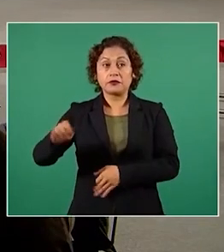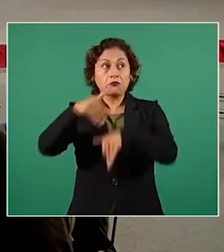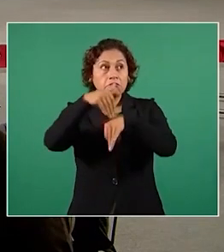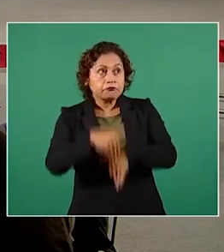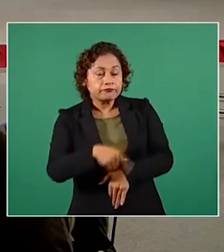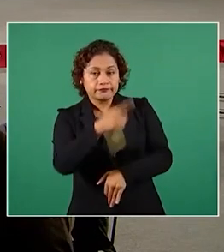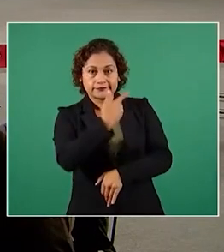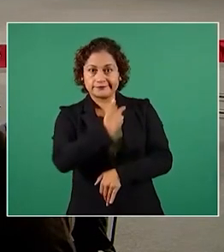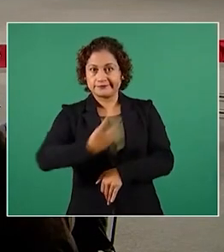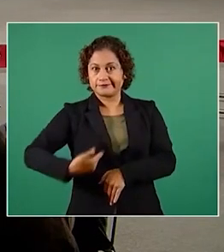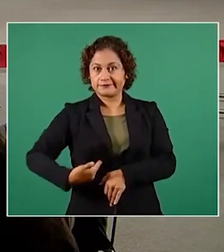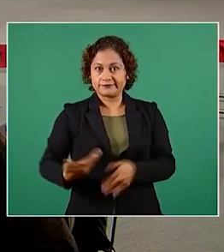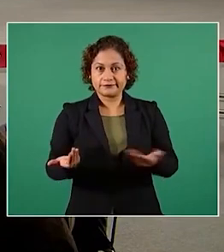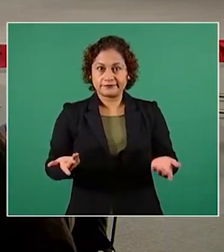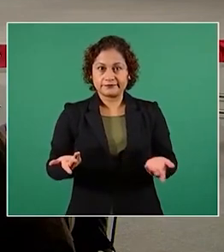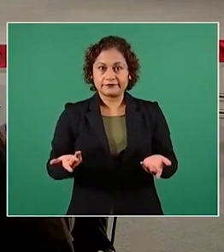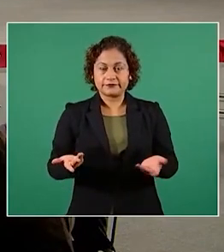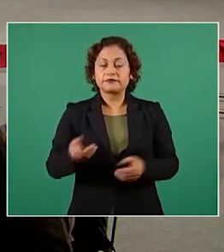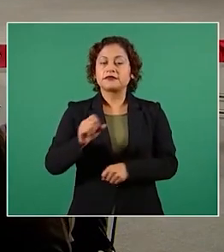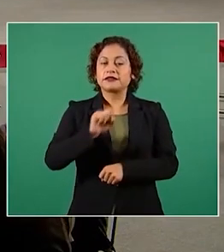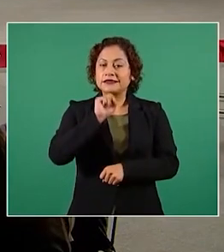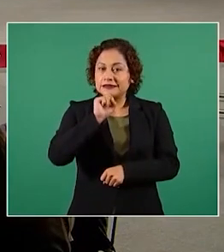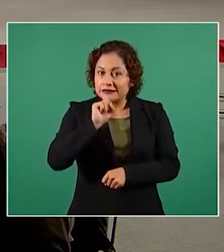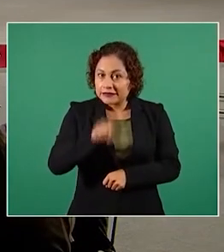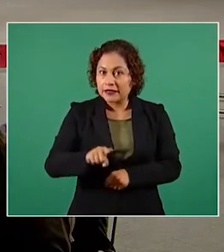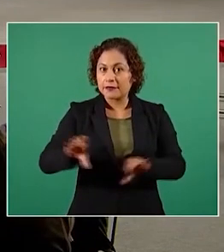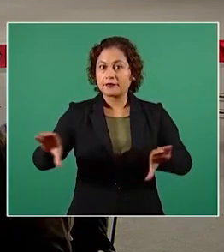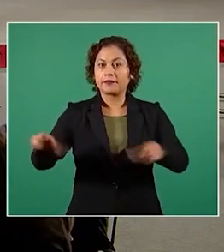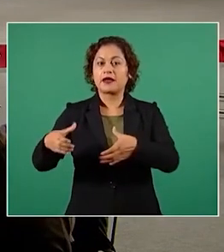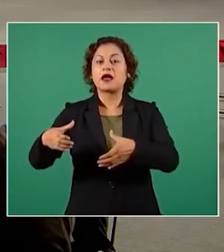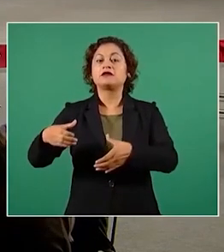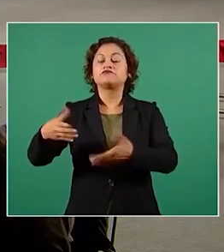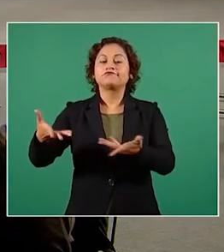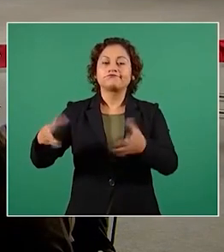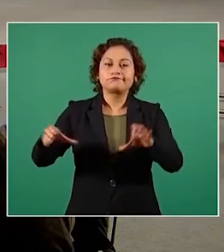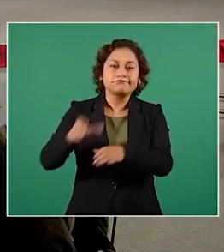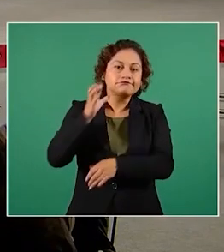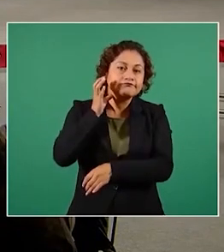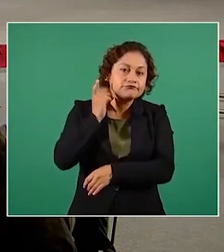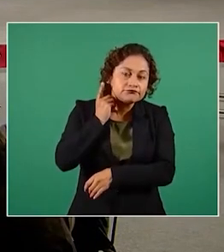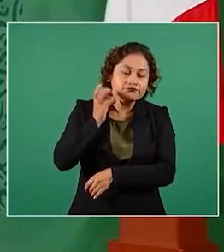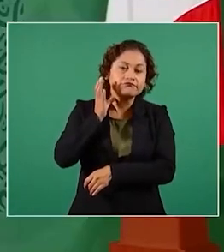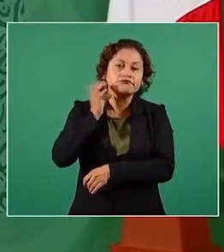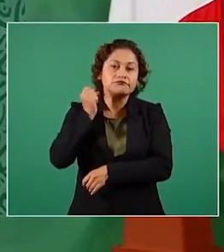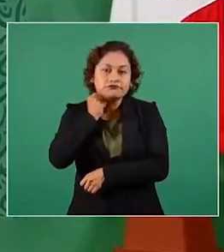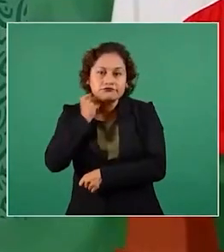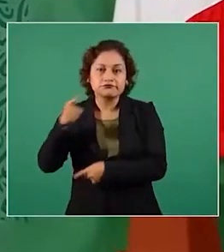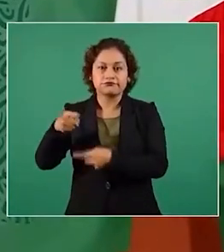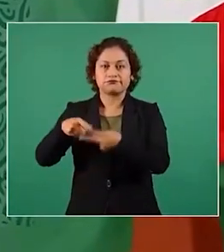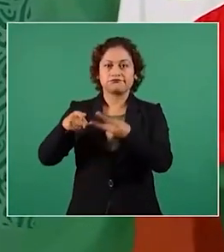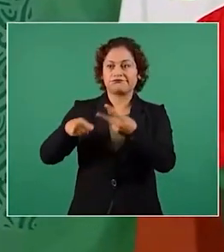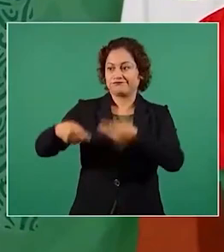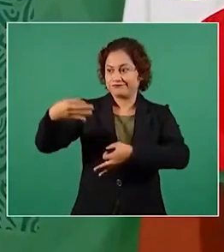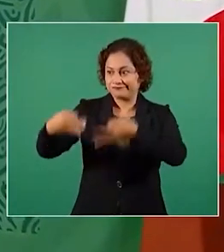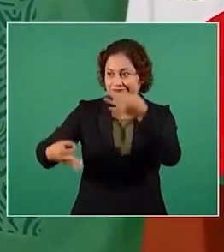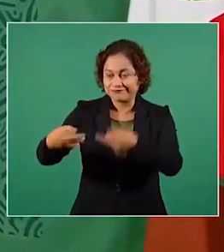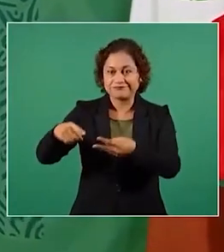el poder legislativo el poder judicial la fiscalía